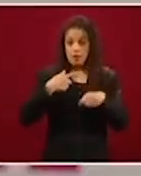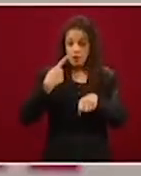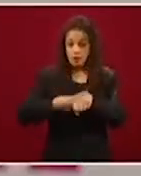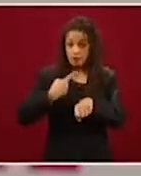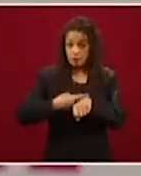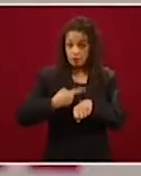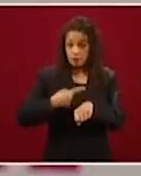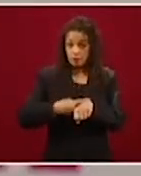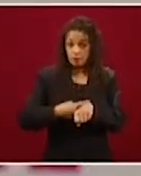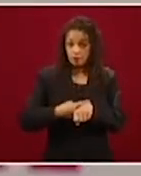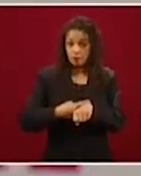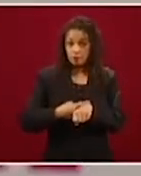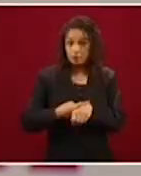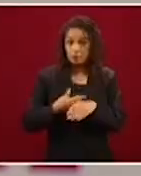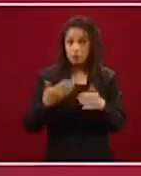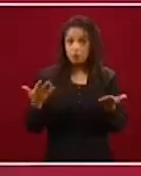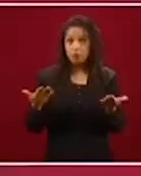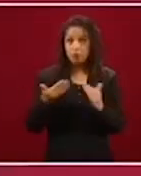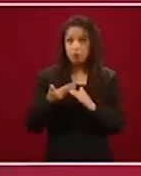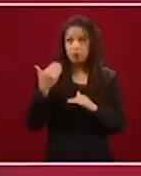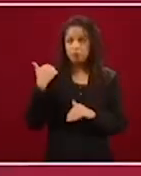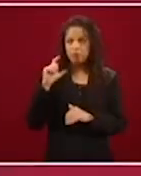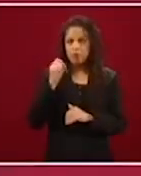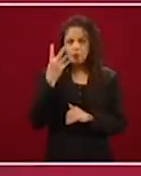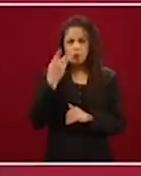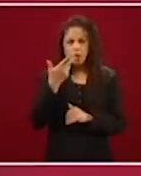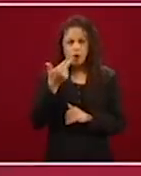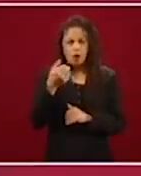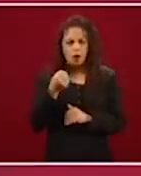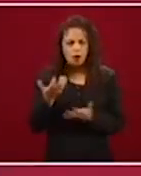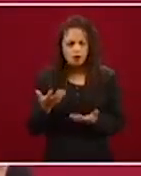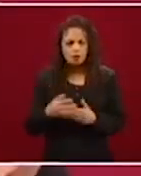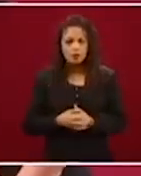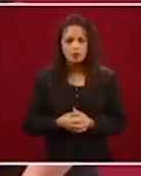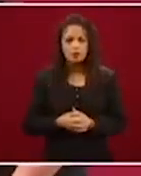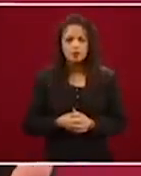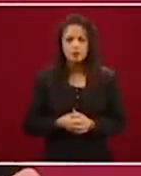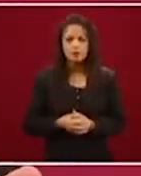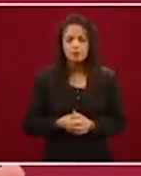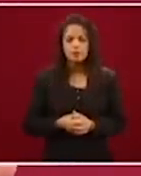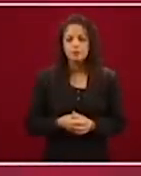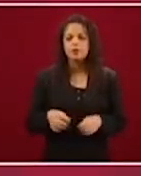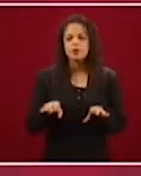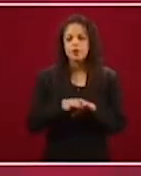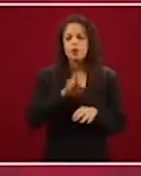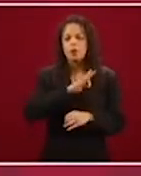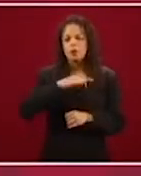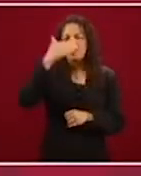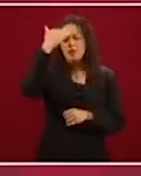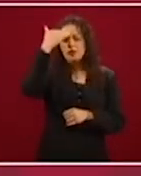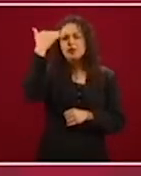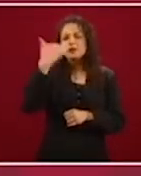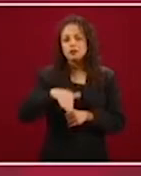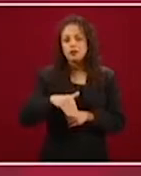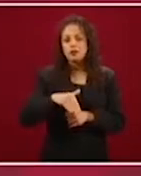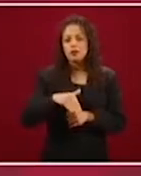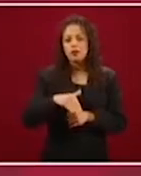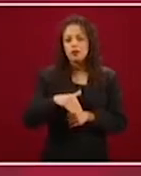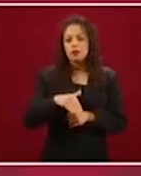24 horas, no teníamos… ¿Cómo podemos saberlo? Podemos saberlo si nos llaman,